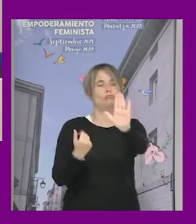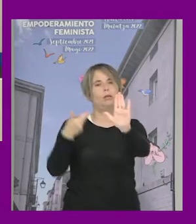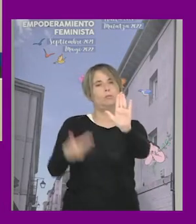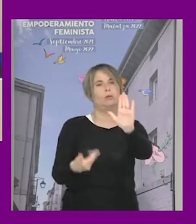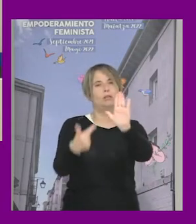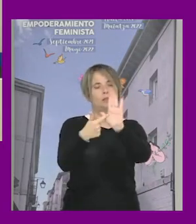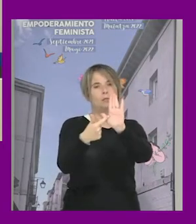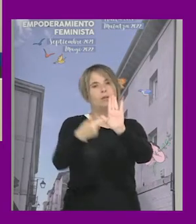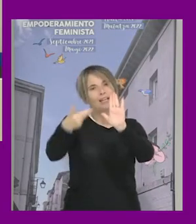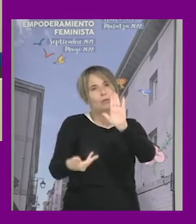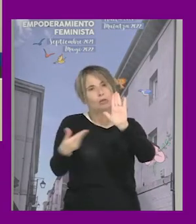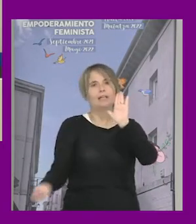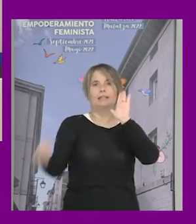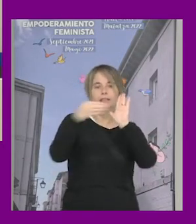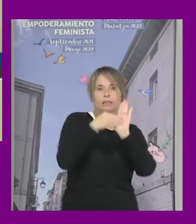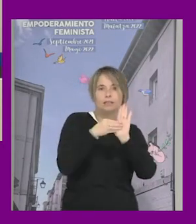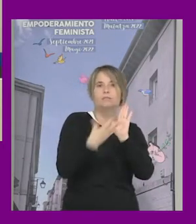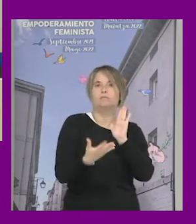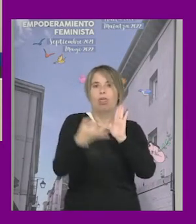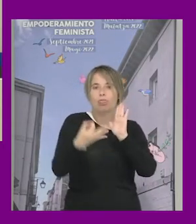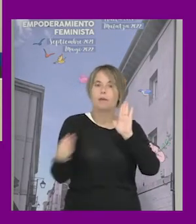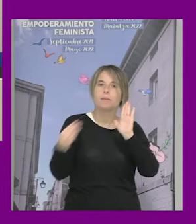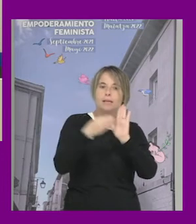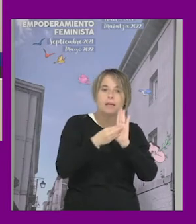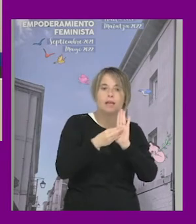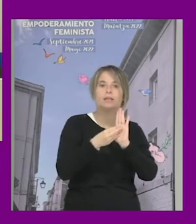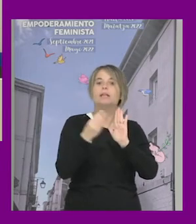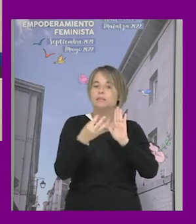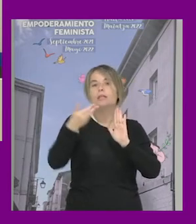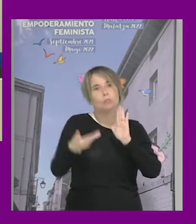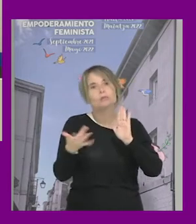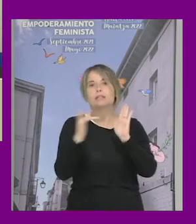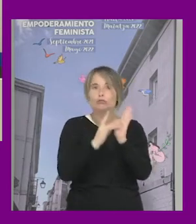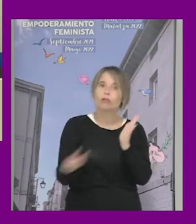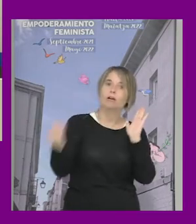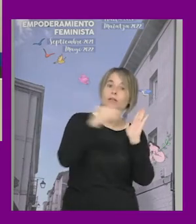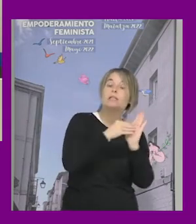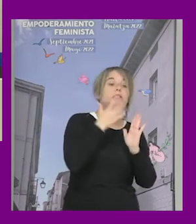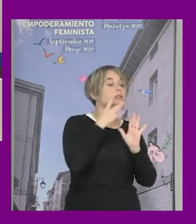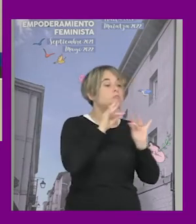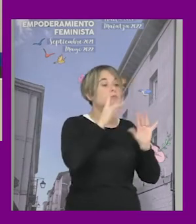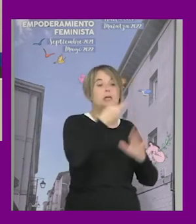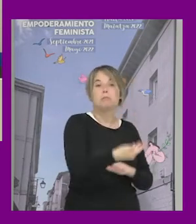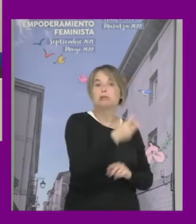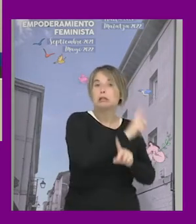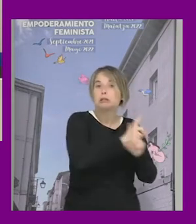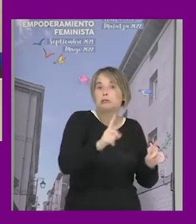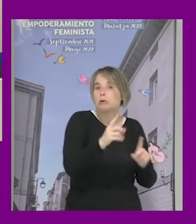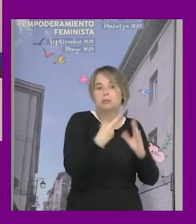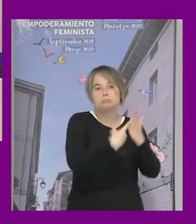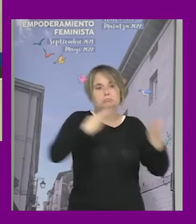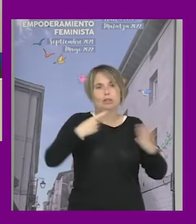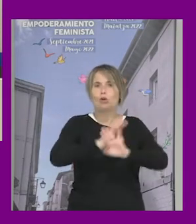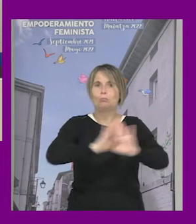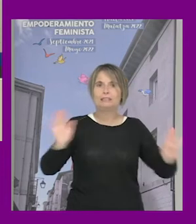importante donde es importante es relevante donde es relevante y donde sea relevante hay que intervenir y donde no es relevante o no hay evidencia que es relevante pues no,